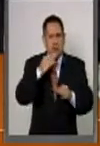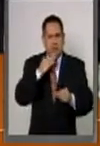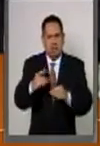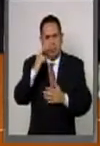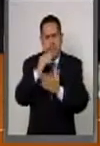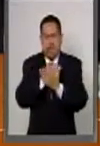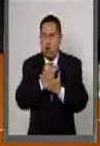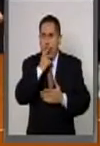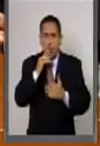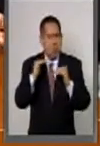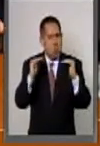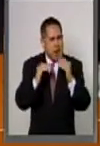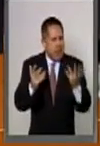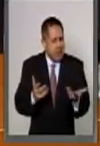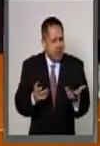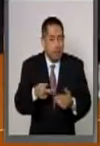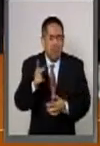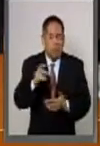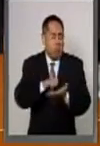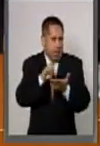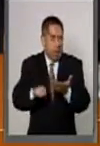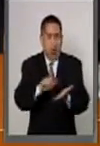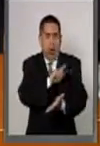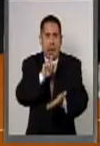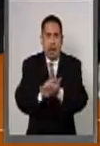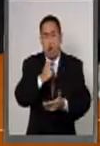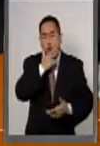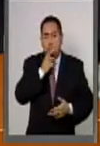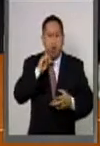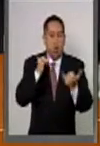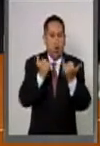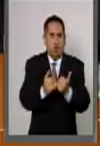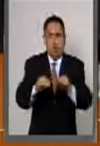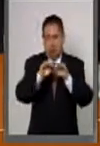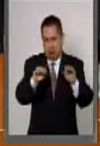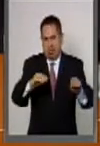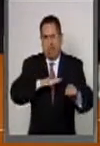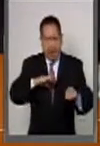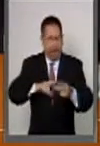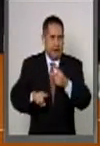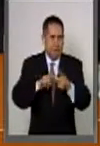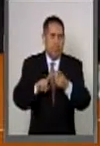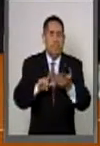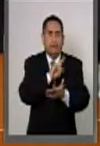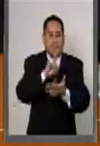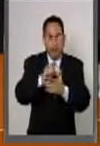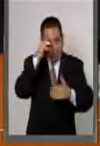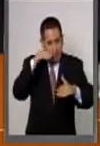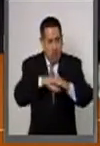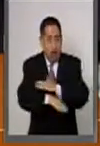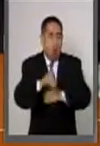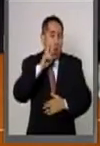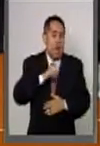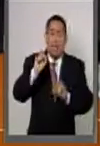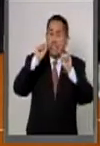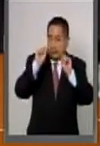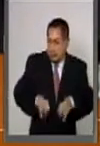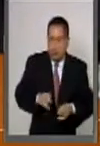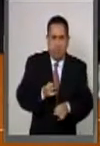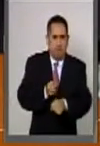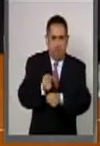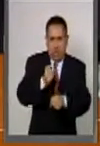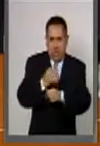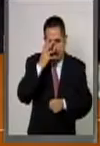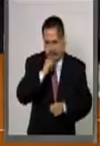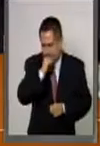género. Contamos, por ejemplo, con la Ley General de la Igualdad entre Mujeres y Hombres, Ley General de Acceso de las Mujeres a una Vida